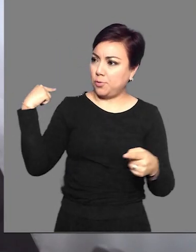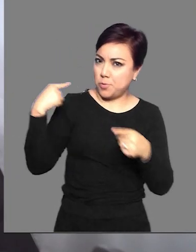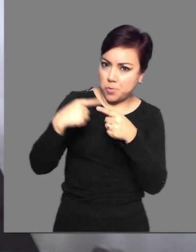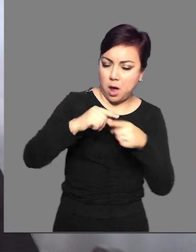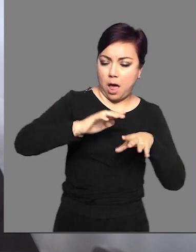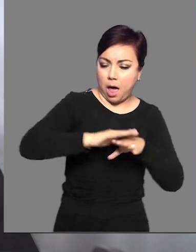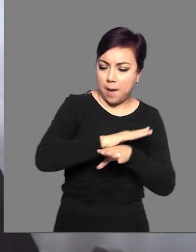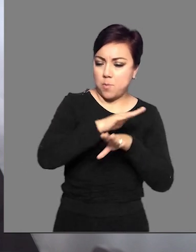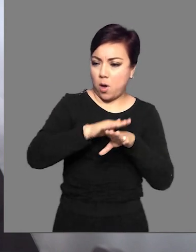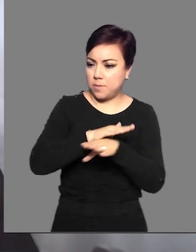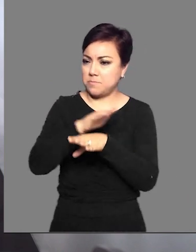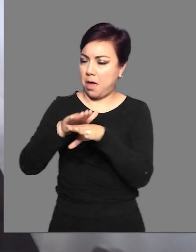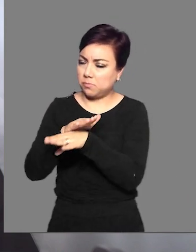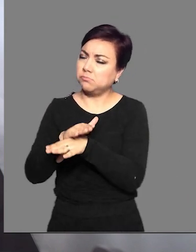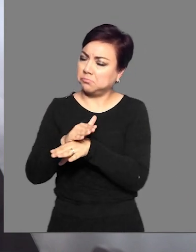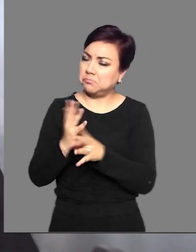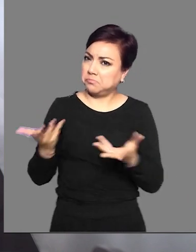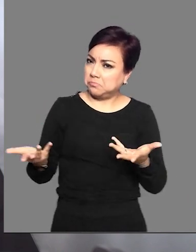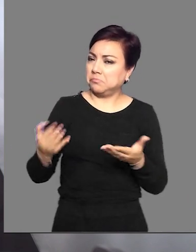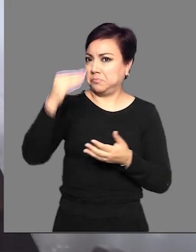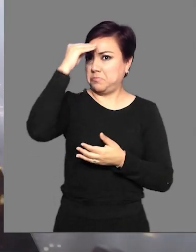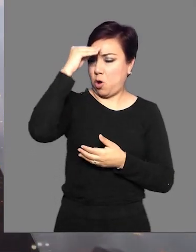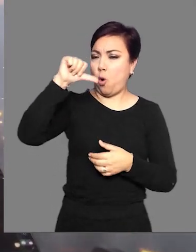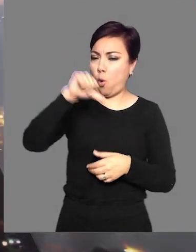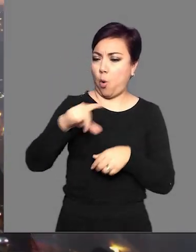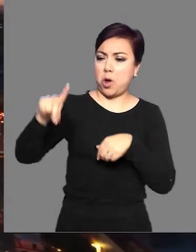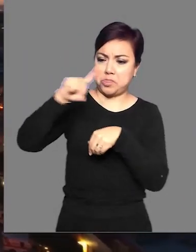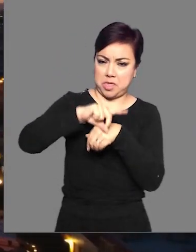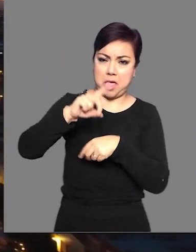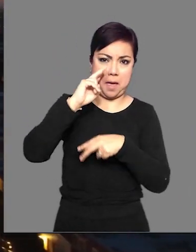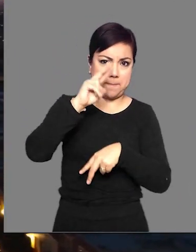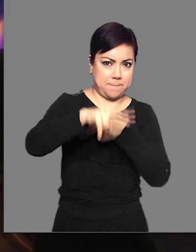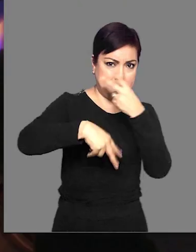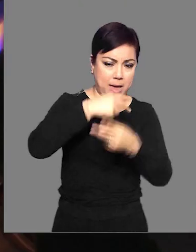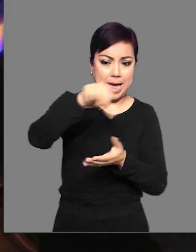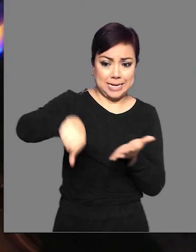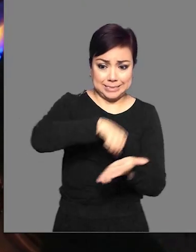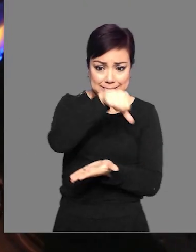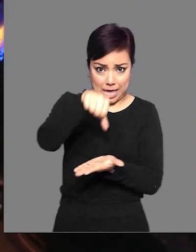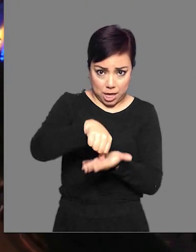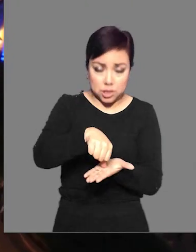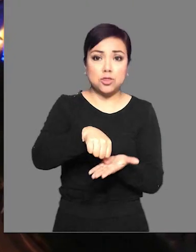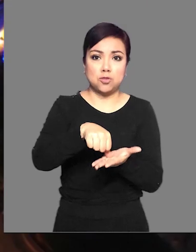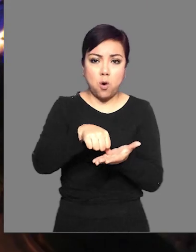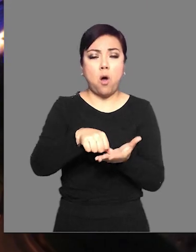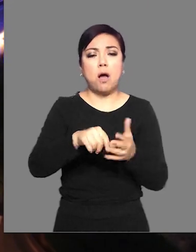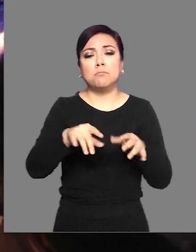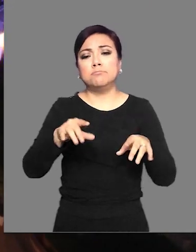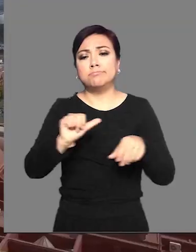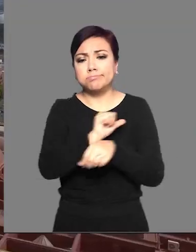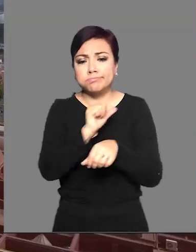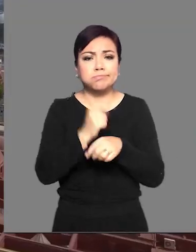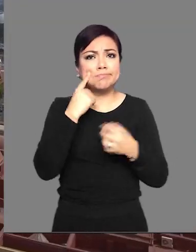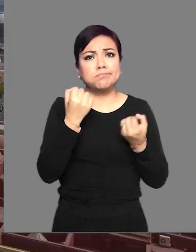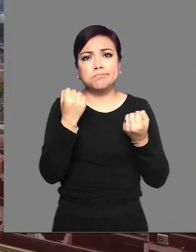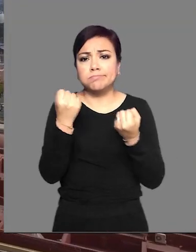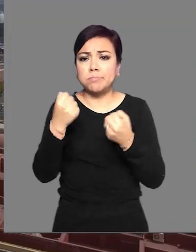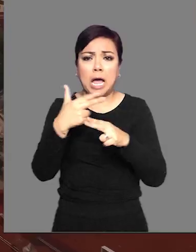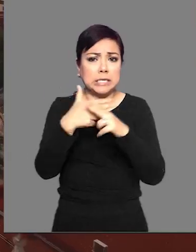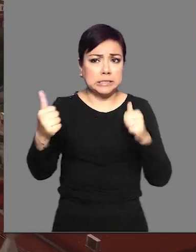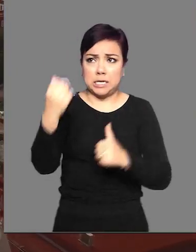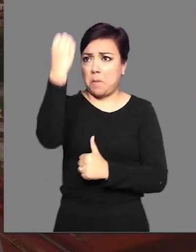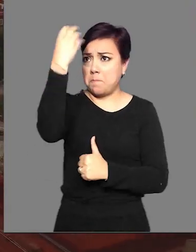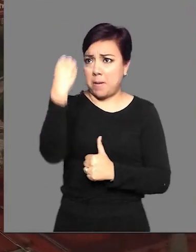ya has incorporado a tu sistema de pensamiento. Hoy es natural circular por el centro de Querétaro a bordo de tu vehículo sin semáforos.